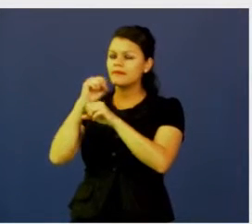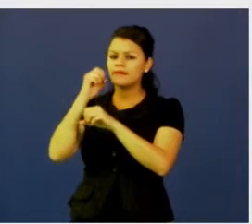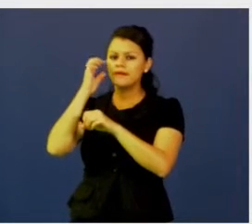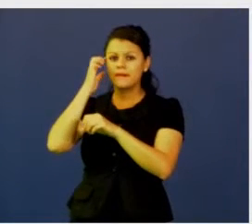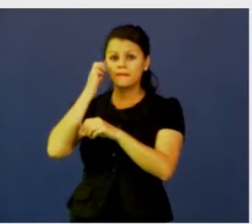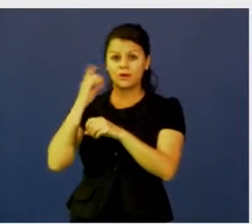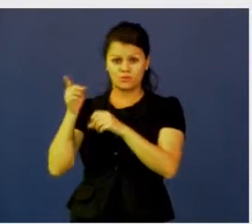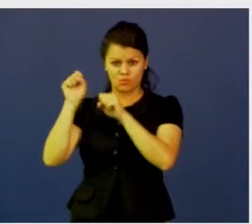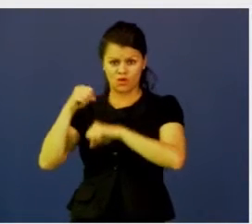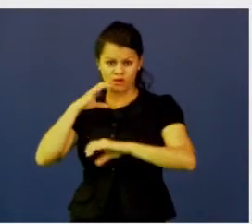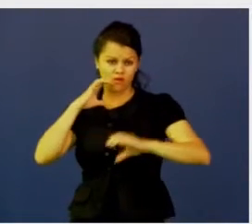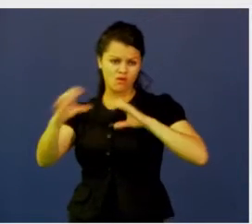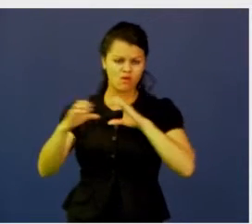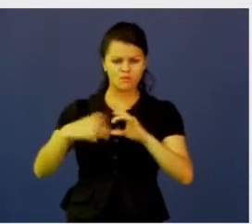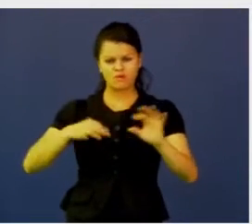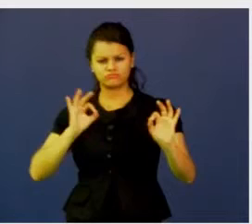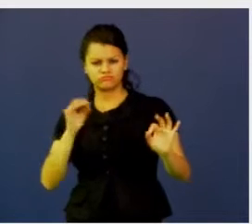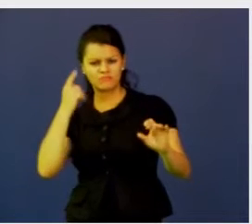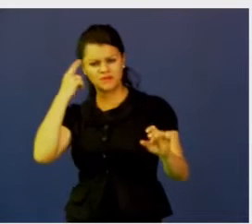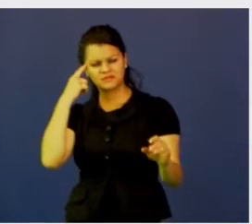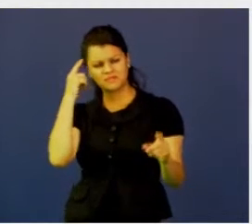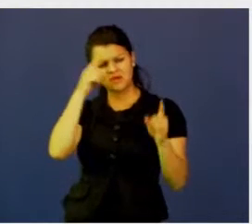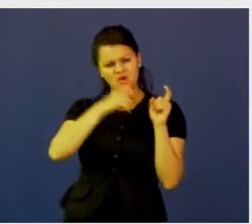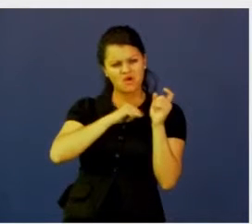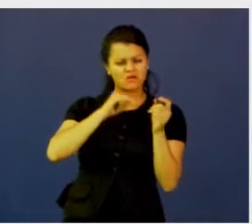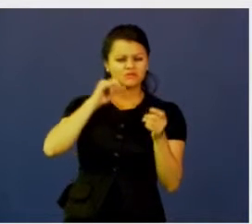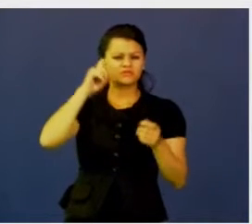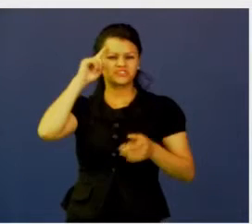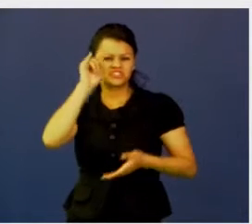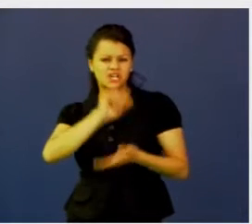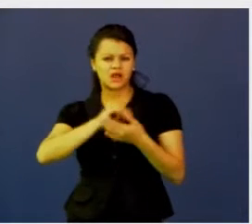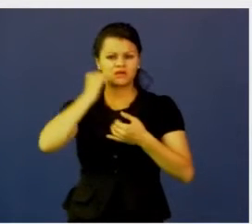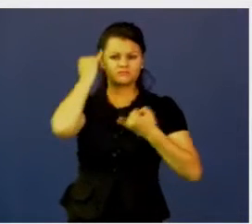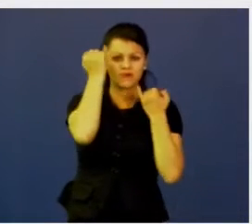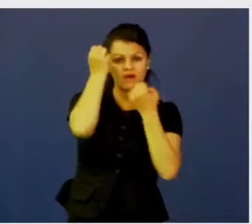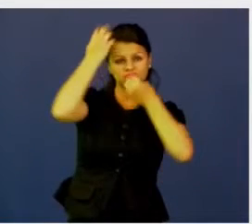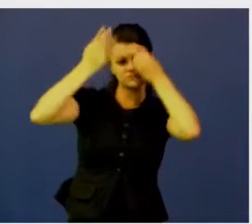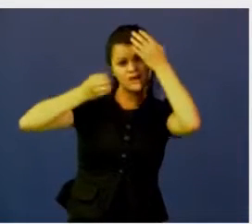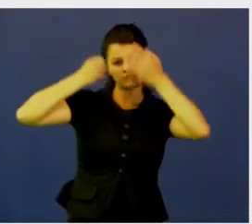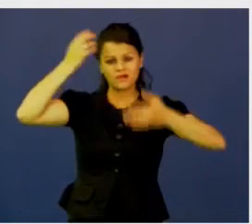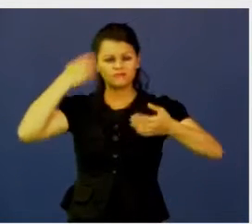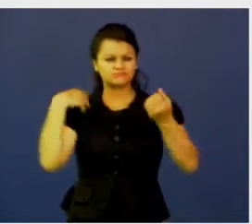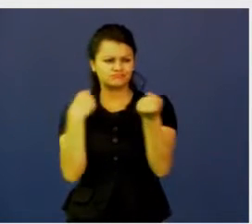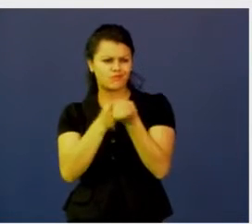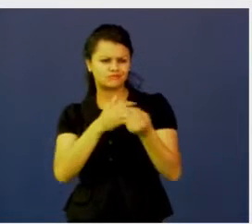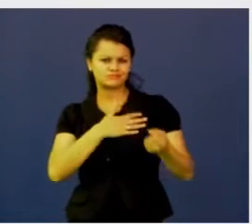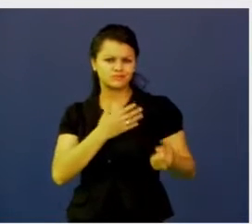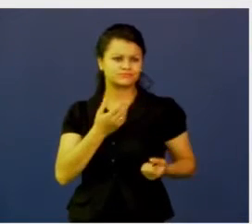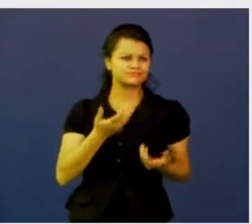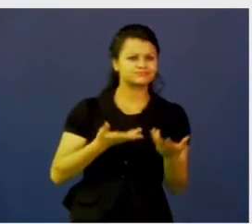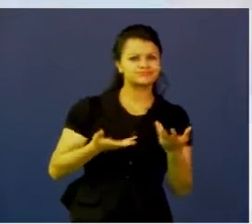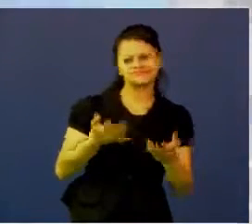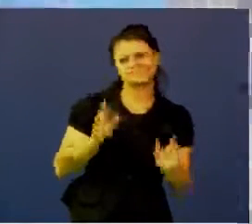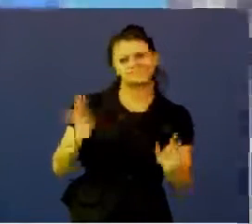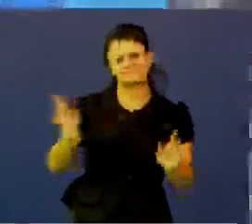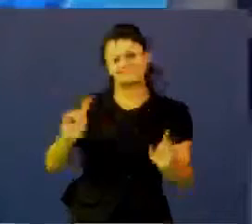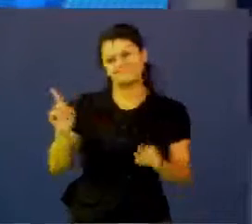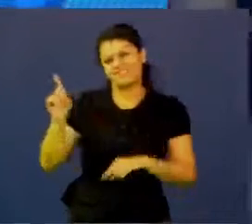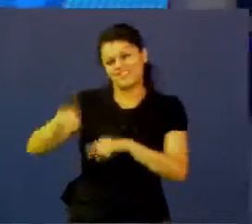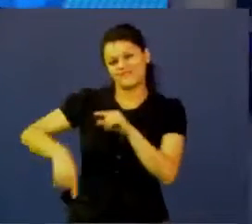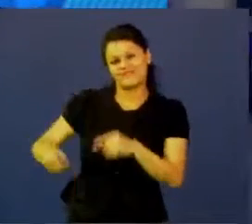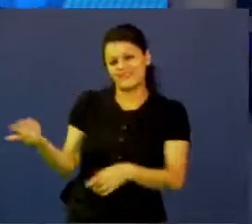asertivamente, no es capaz de tener pensamiento crítico, no es capaz de tener trabajo colaborativo, no es capaz de tener una